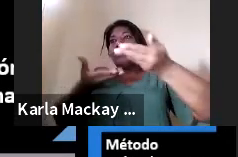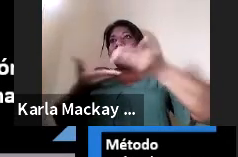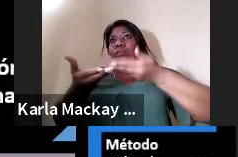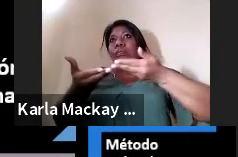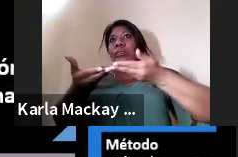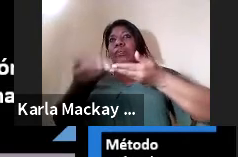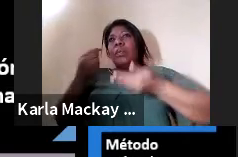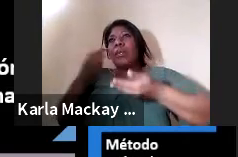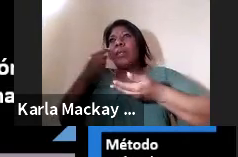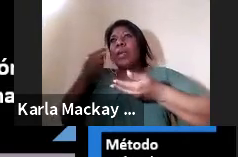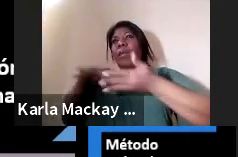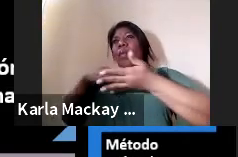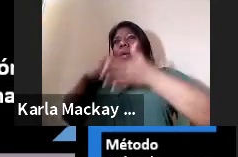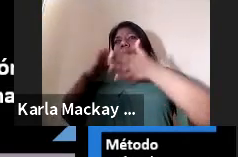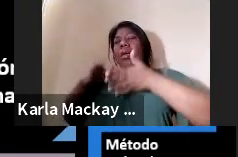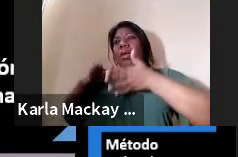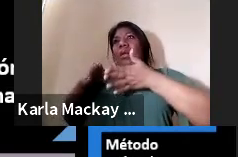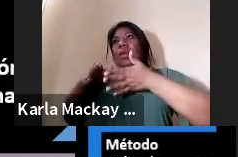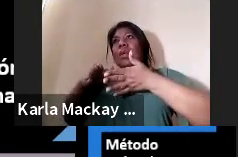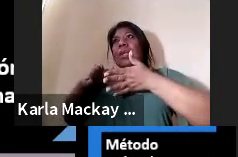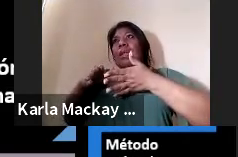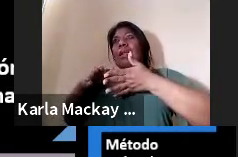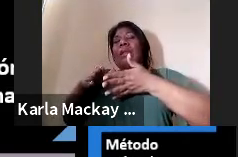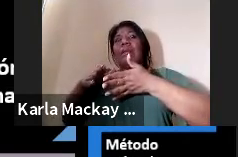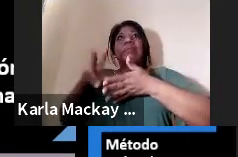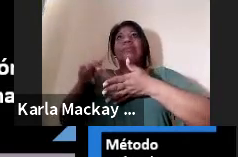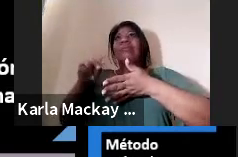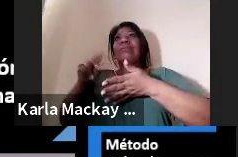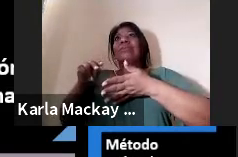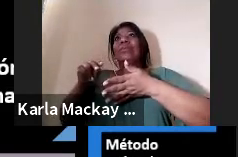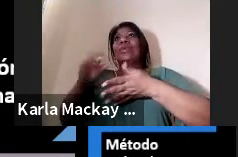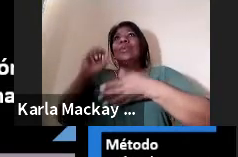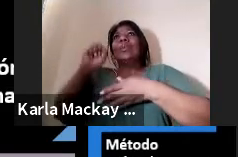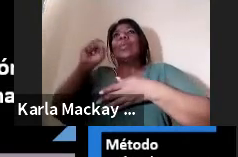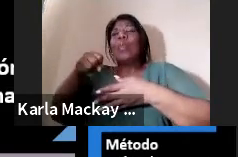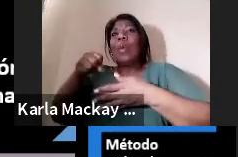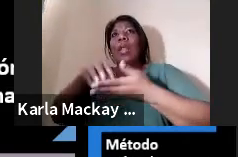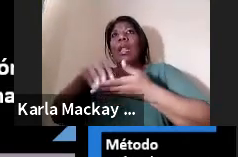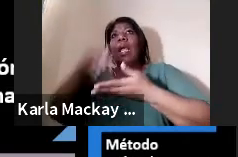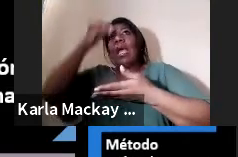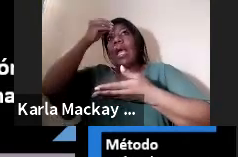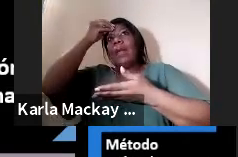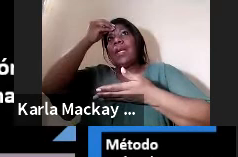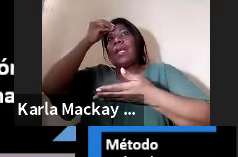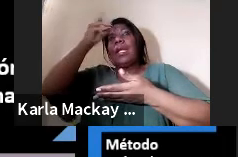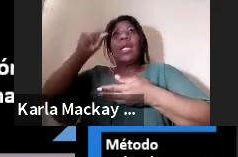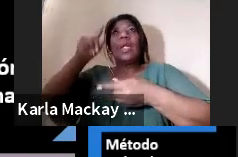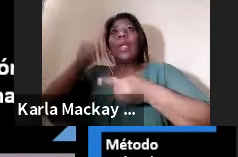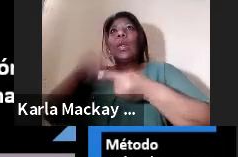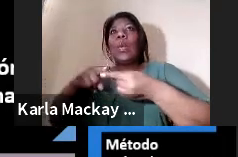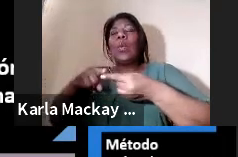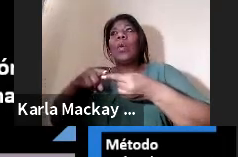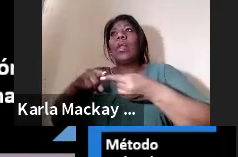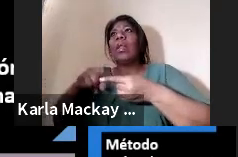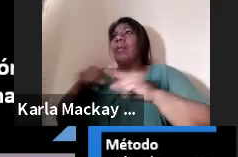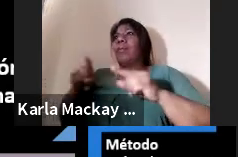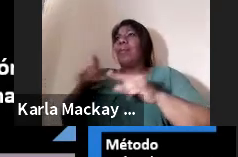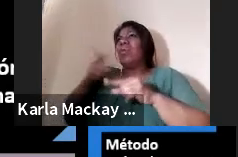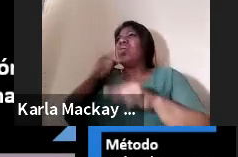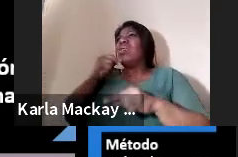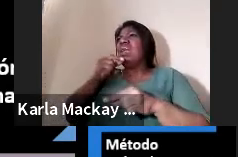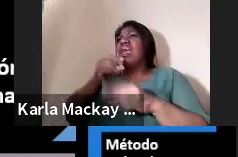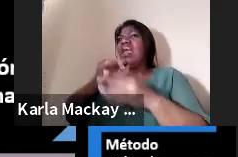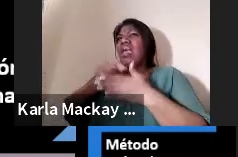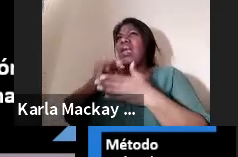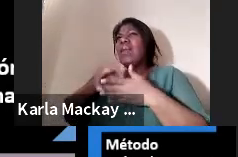diríamos yo, excluidos de la academia, obviamente porque no fueron acompañados en un proceso de investigación. Y eso a